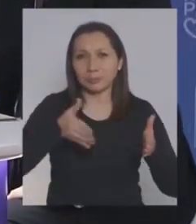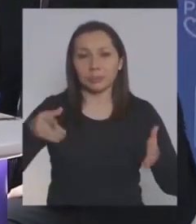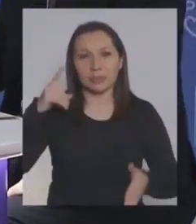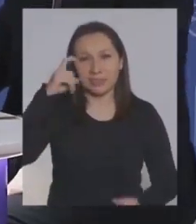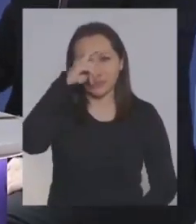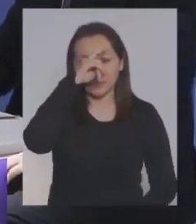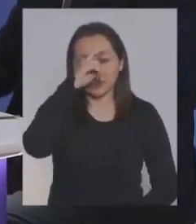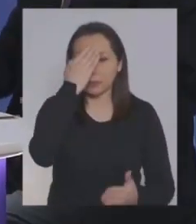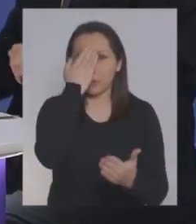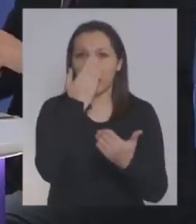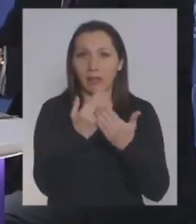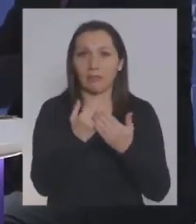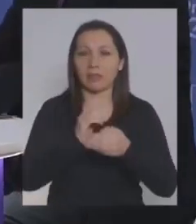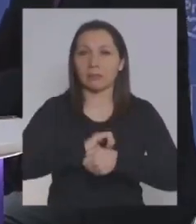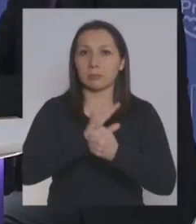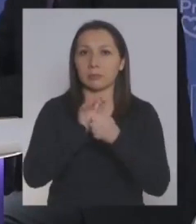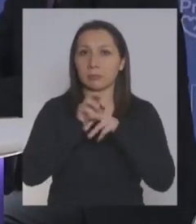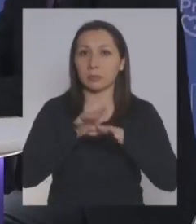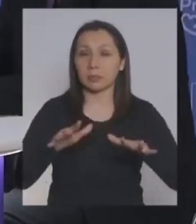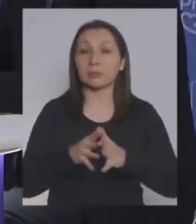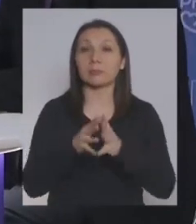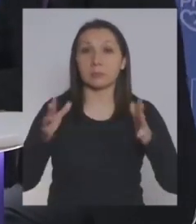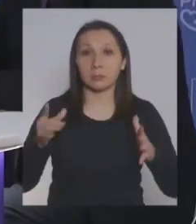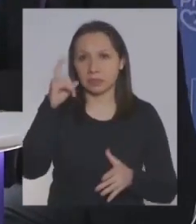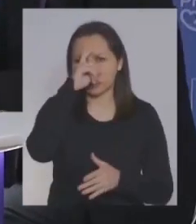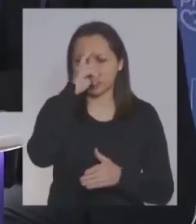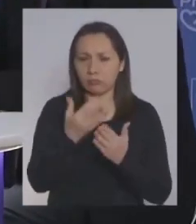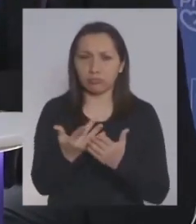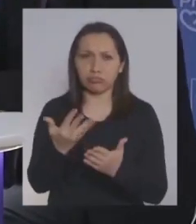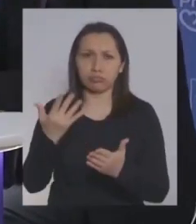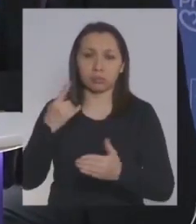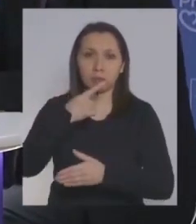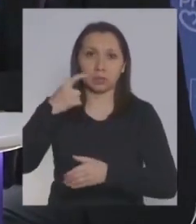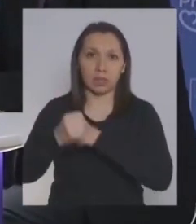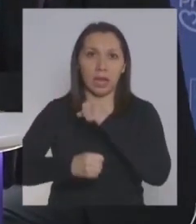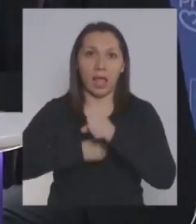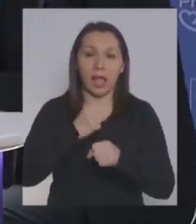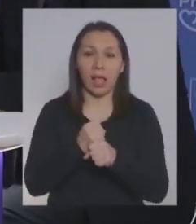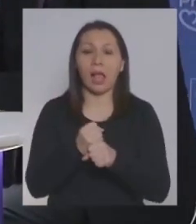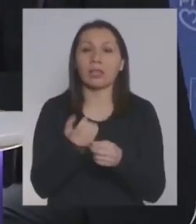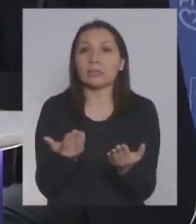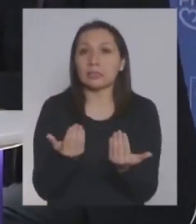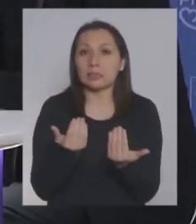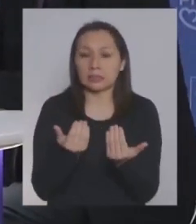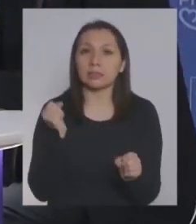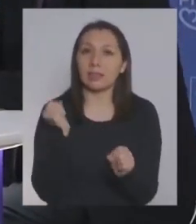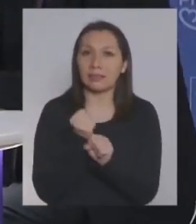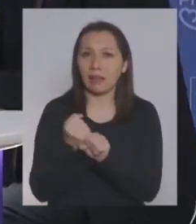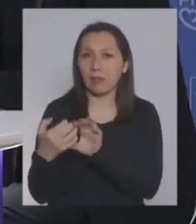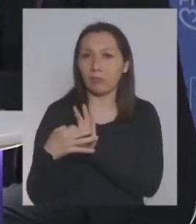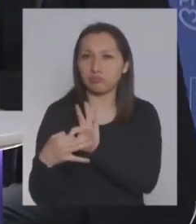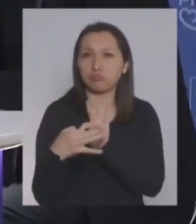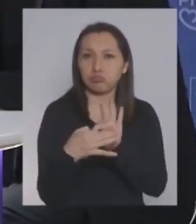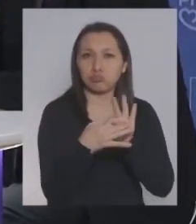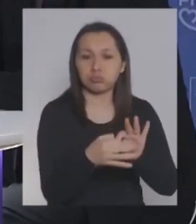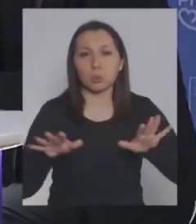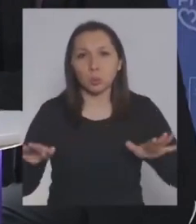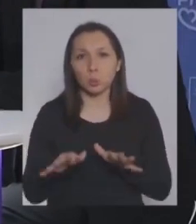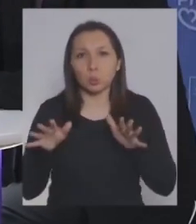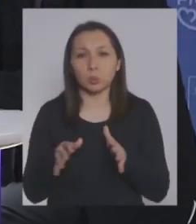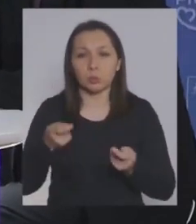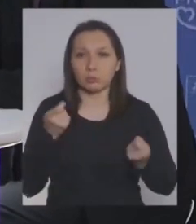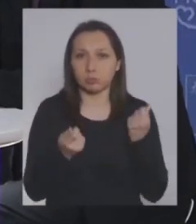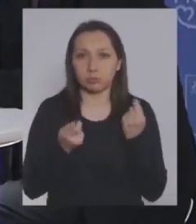para enfrentar esta pandemia la más difícil de los últimos 100 años y que ha requerido un trabajo mancomunado y un esfuerzo